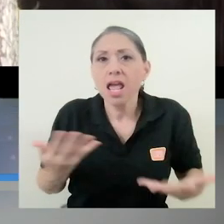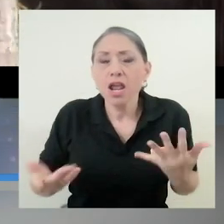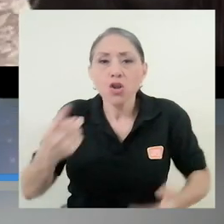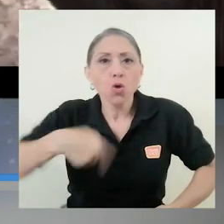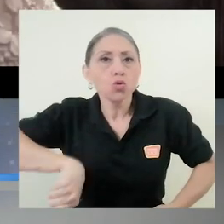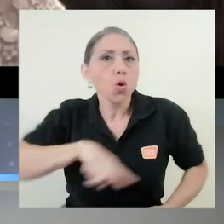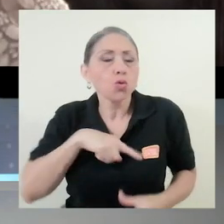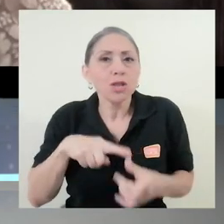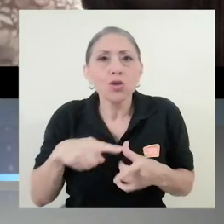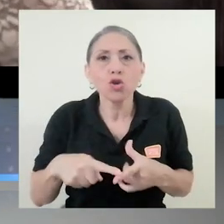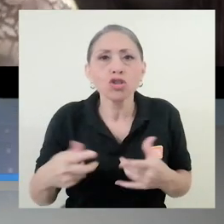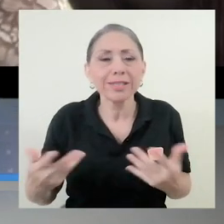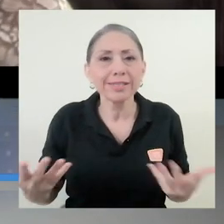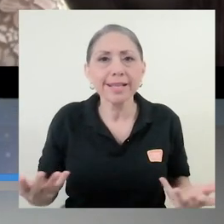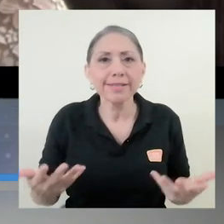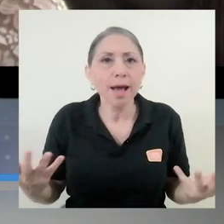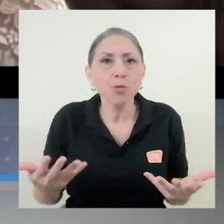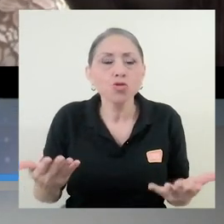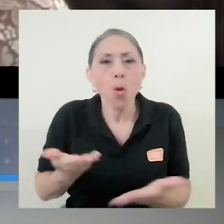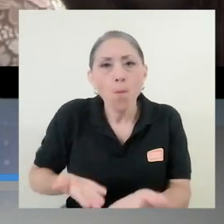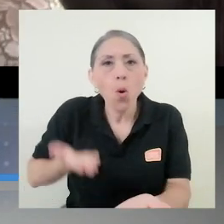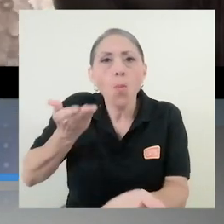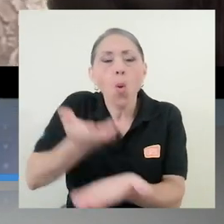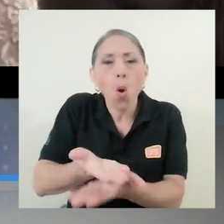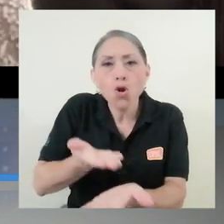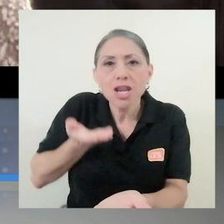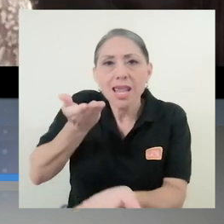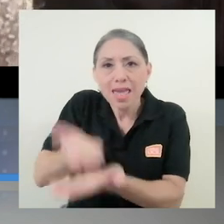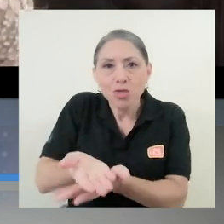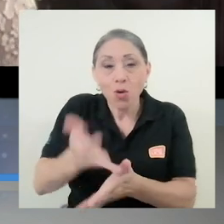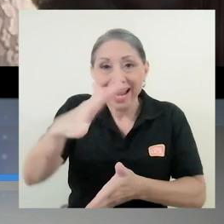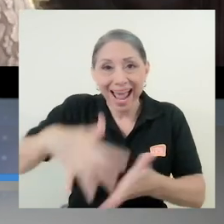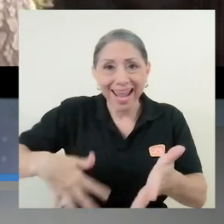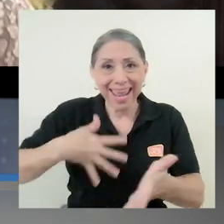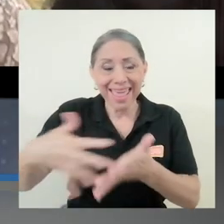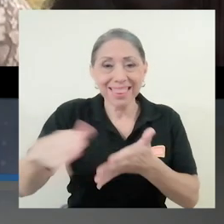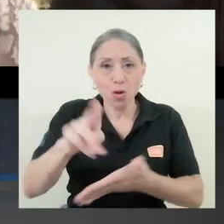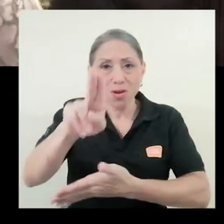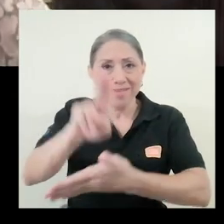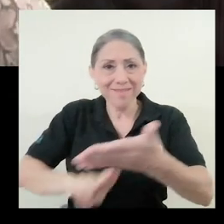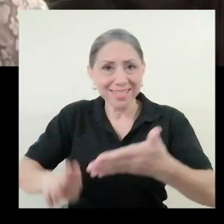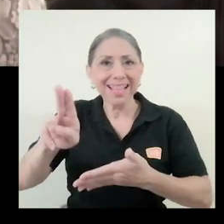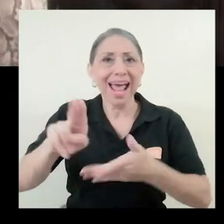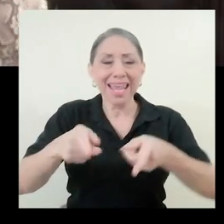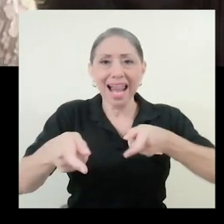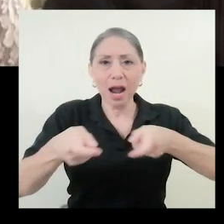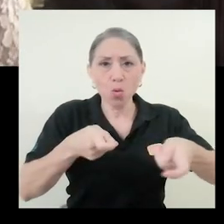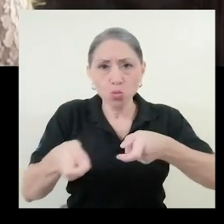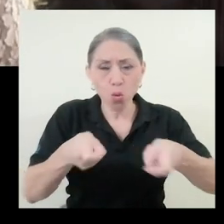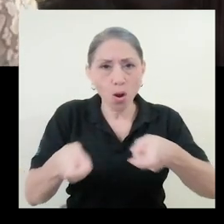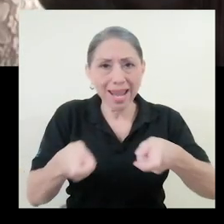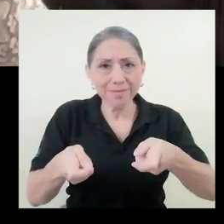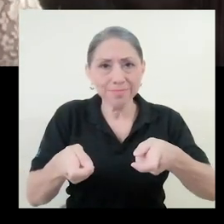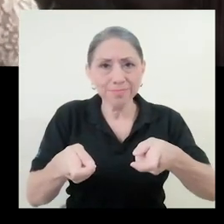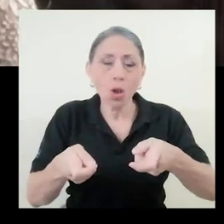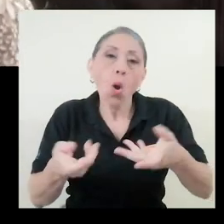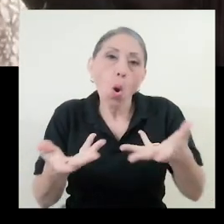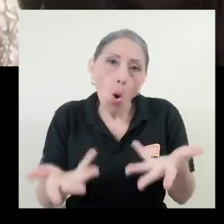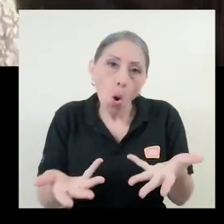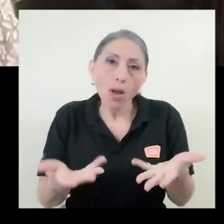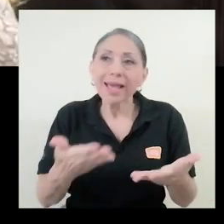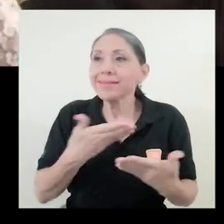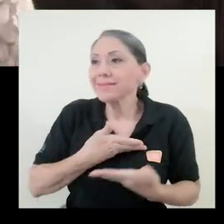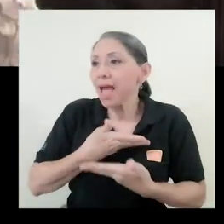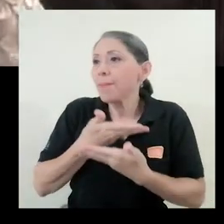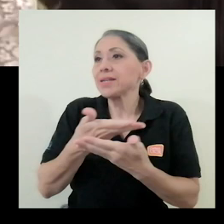estamos entonces proponiendo que la agenda universitaria la controle o